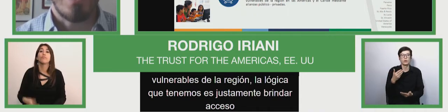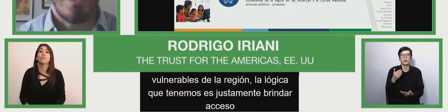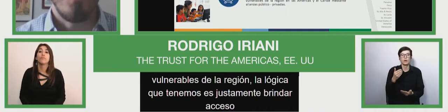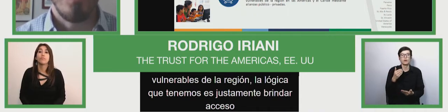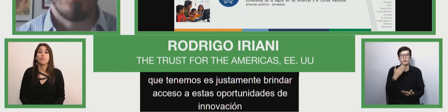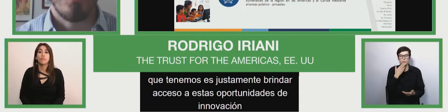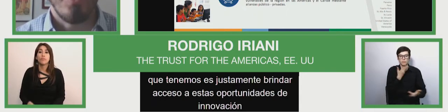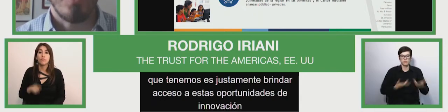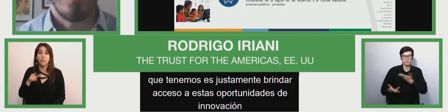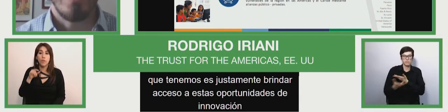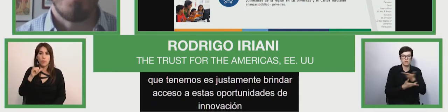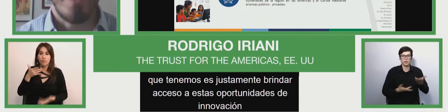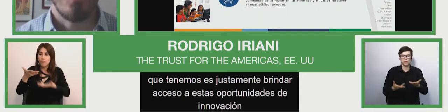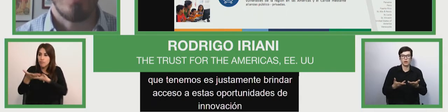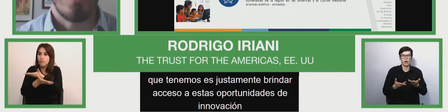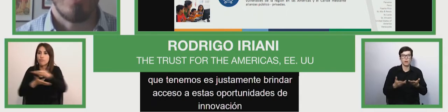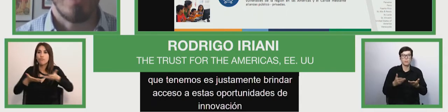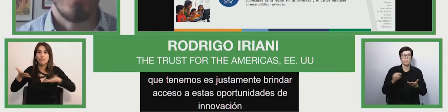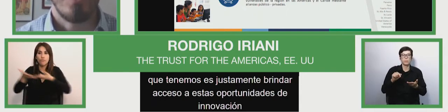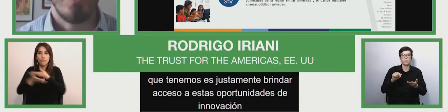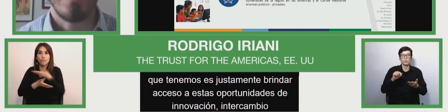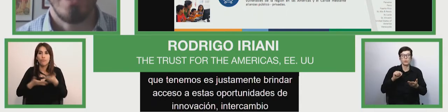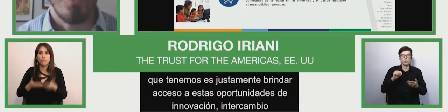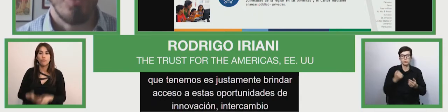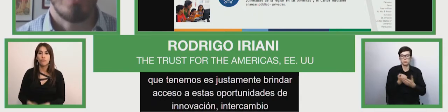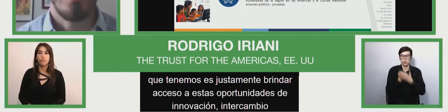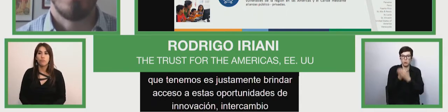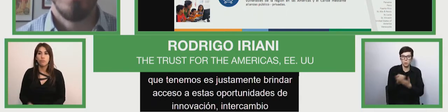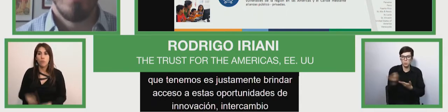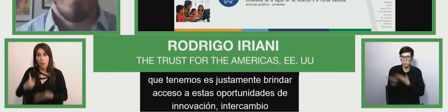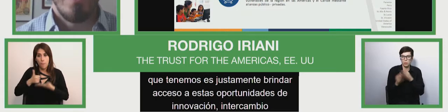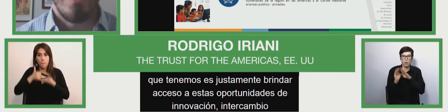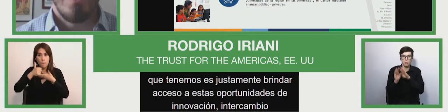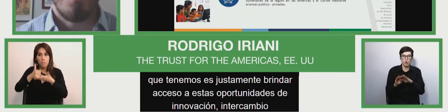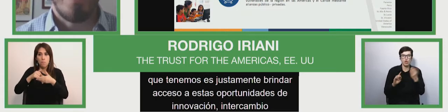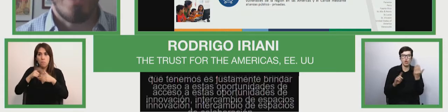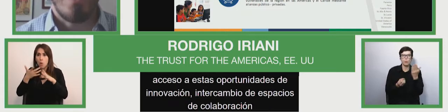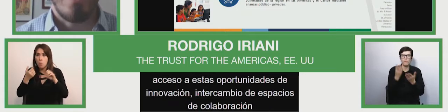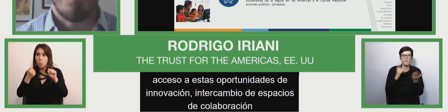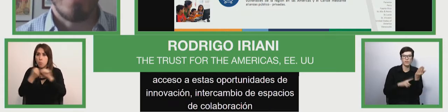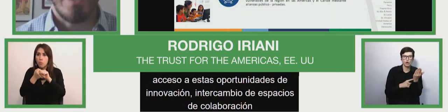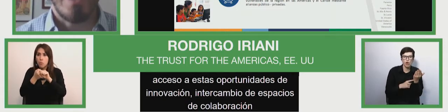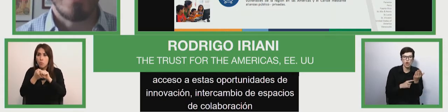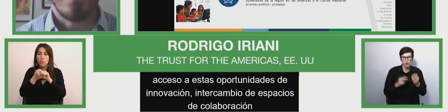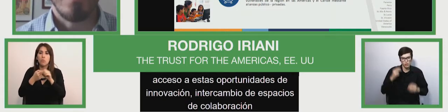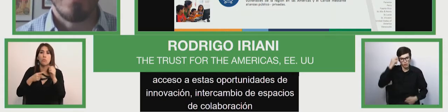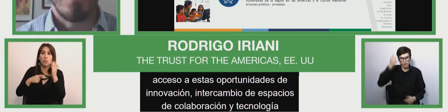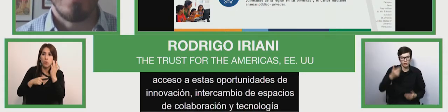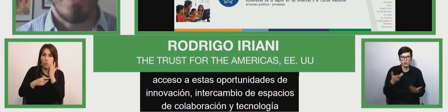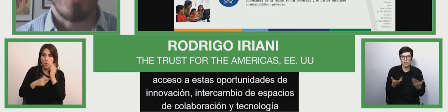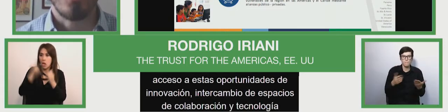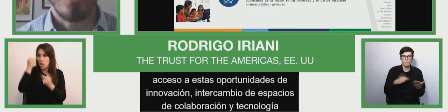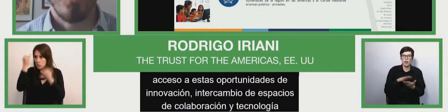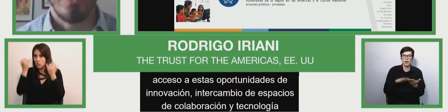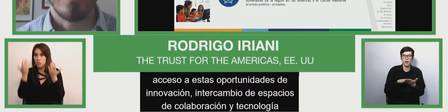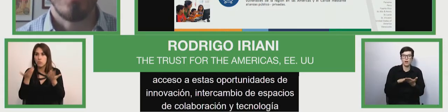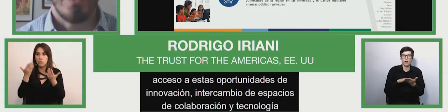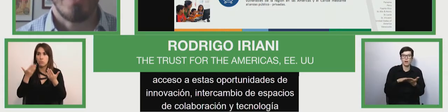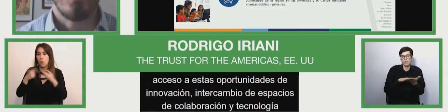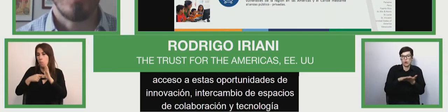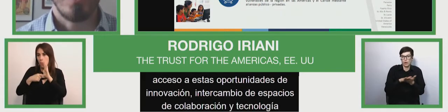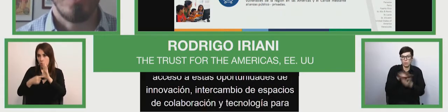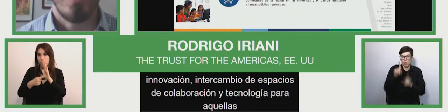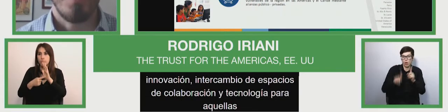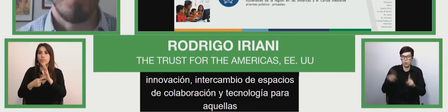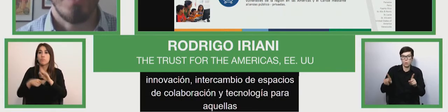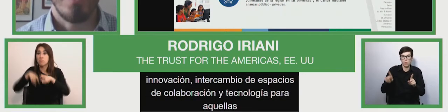intercambio, espacios de colaboración, tecnología, para aquellos sectores o